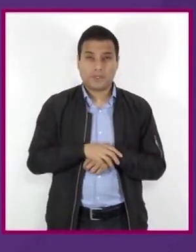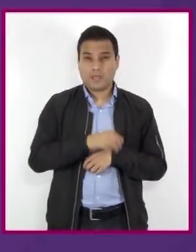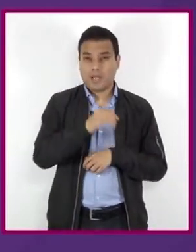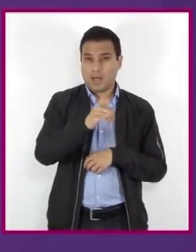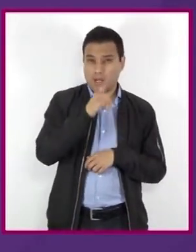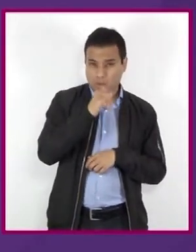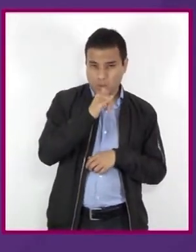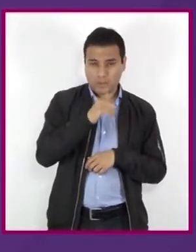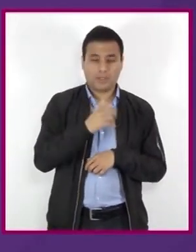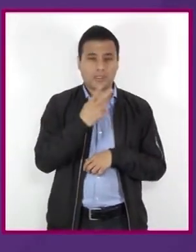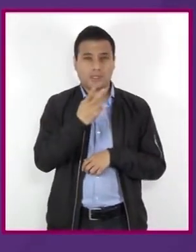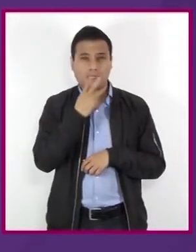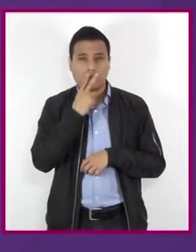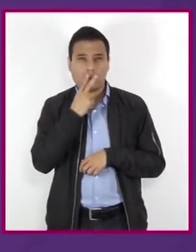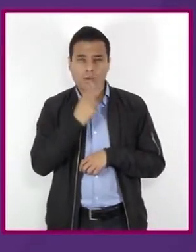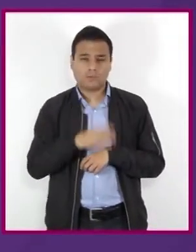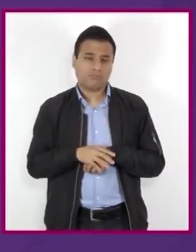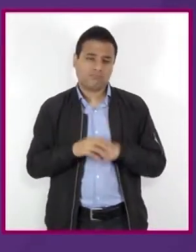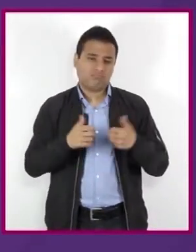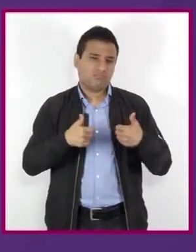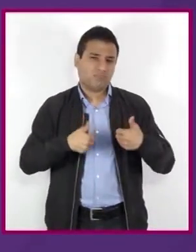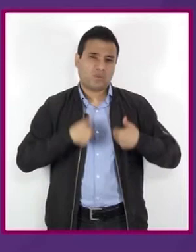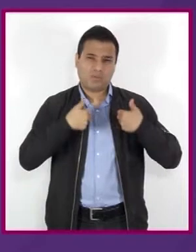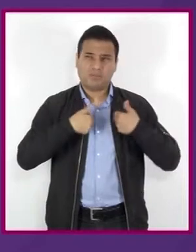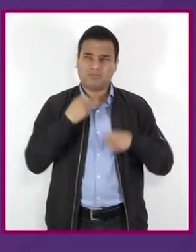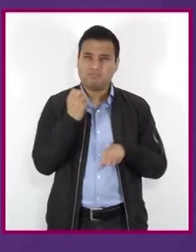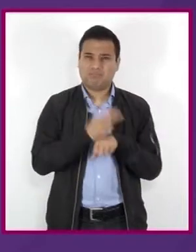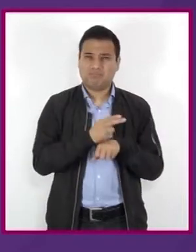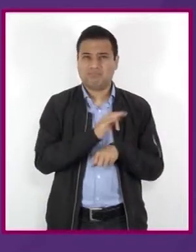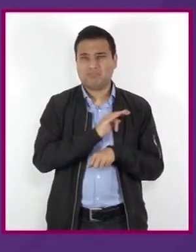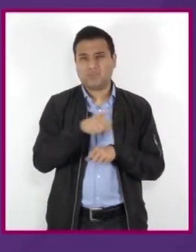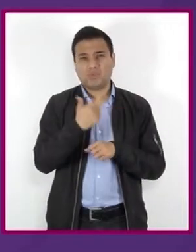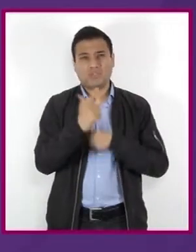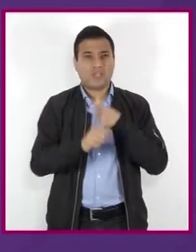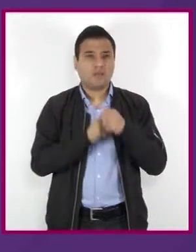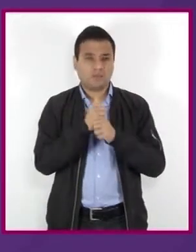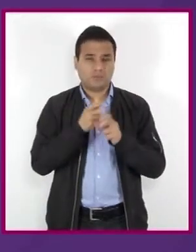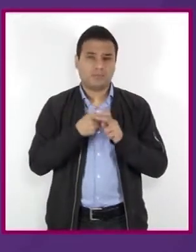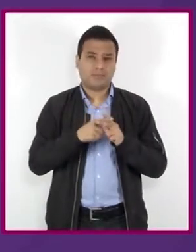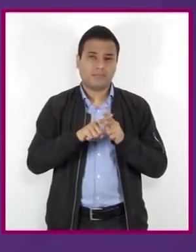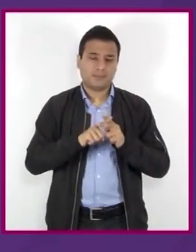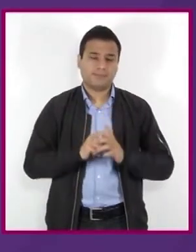y esto en edades muy tempranas, a partir de los 12 años de edad.